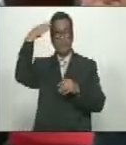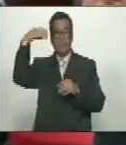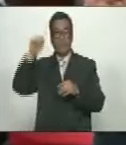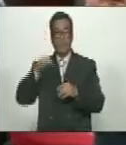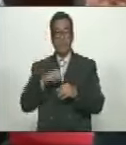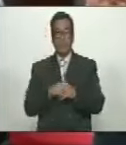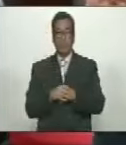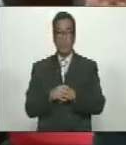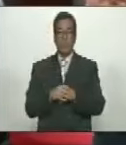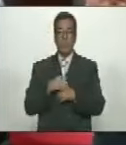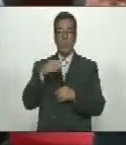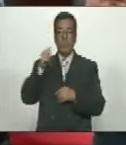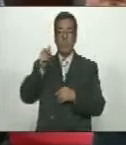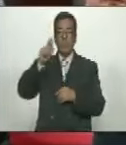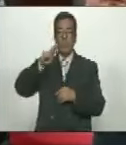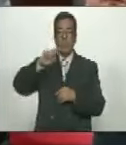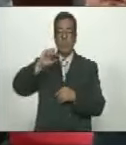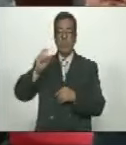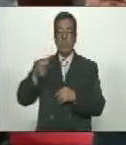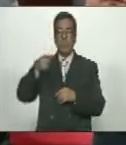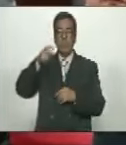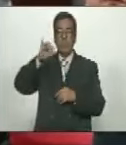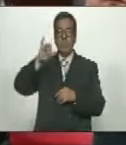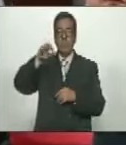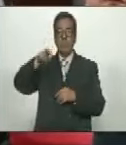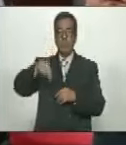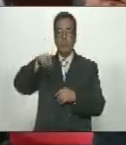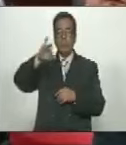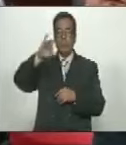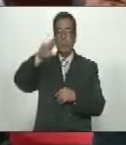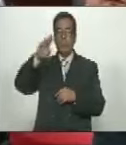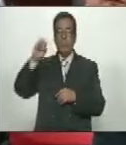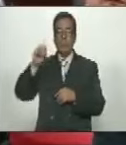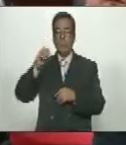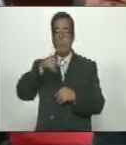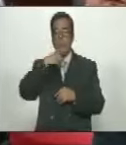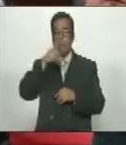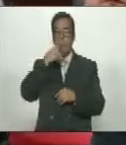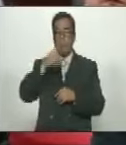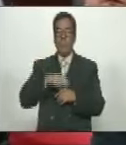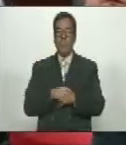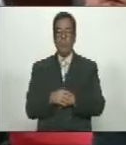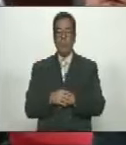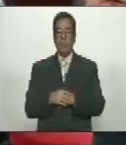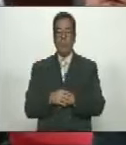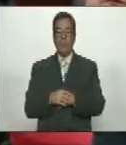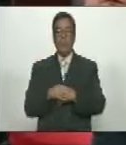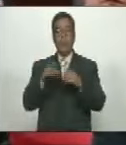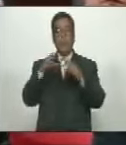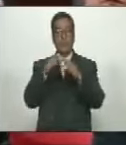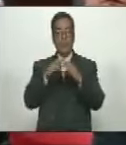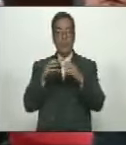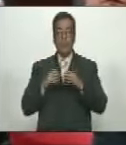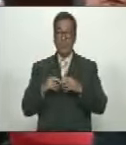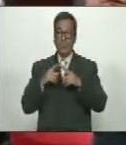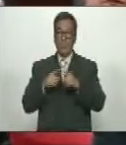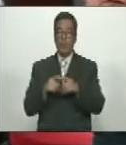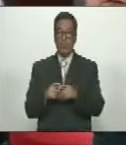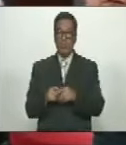Arjimiro, como tantos otros, abordó terrenos de la política, abordó terrenos